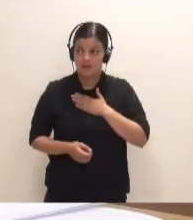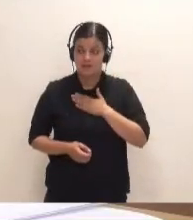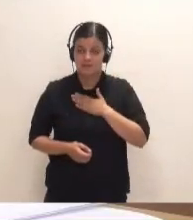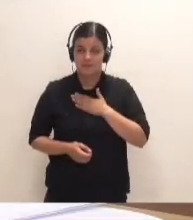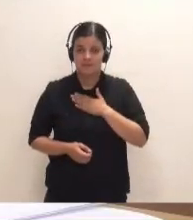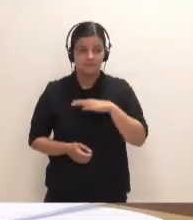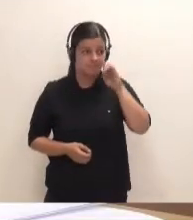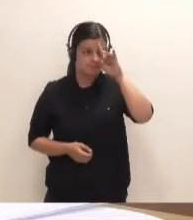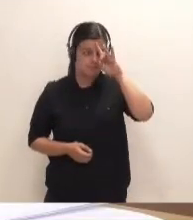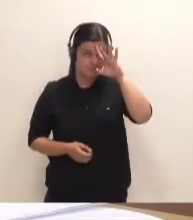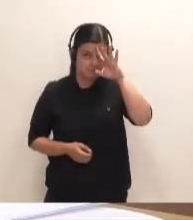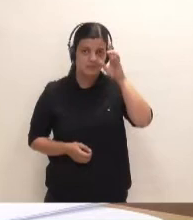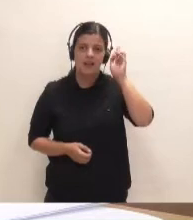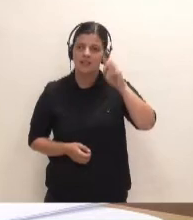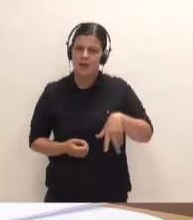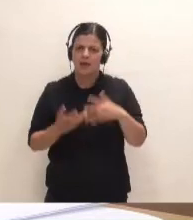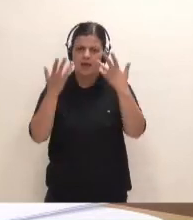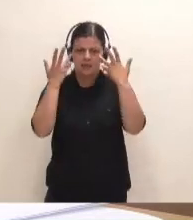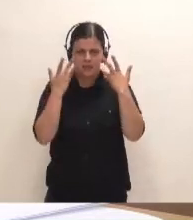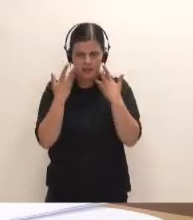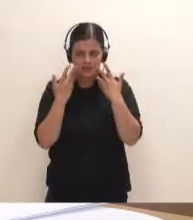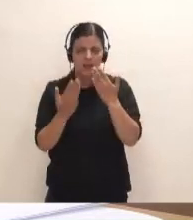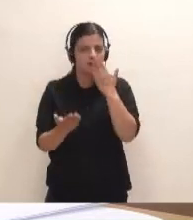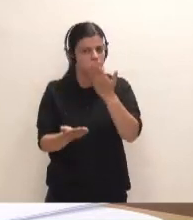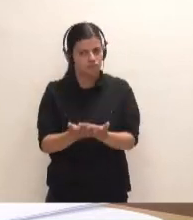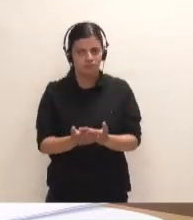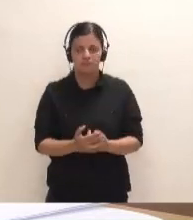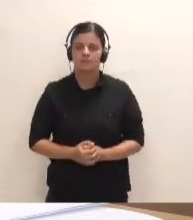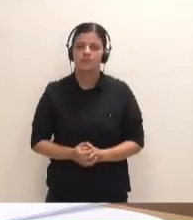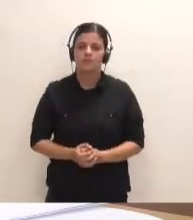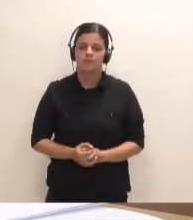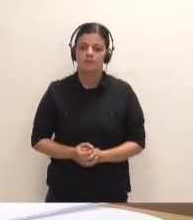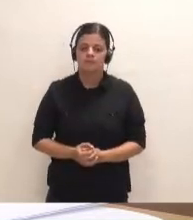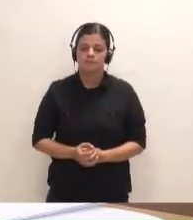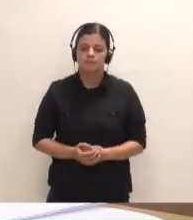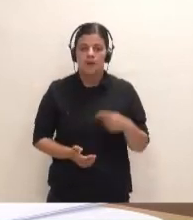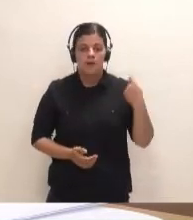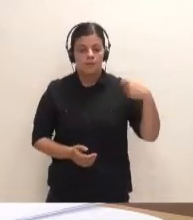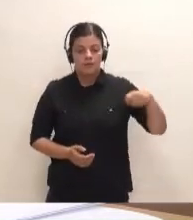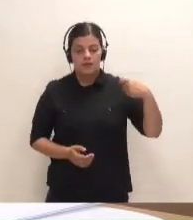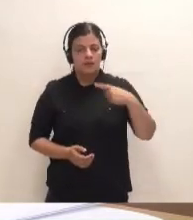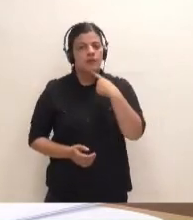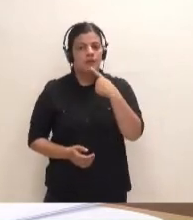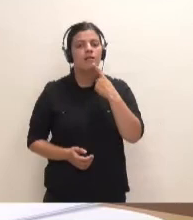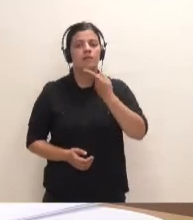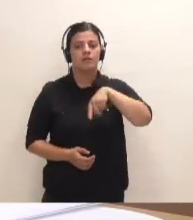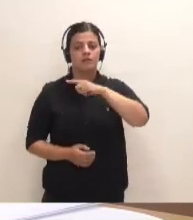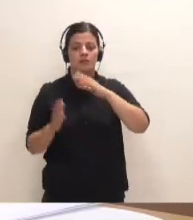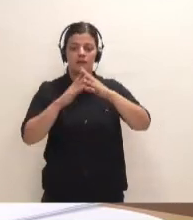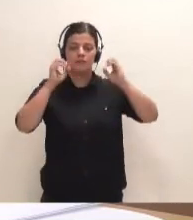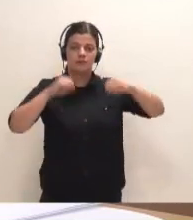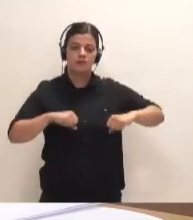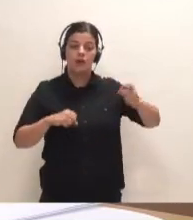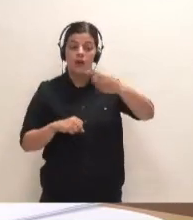sorprendente y a la vez triste, sinceramente triste. Dice el presidente que mostremos nuestro acuerdo a lo que